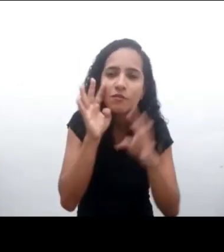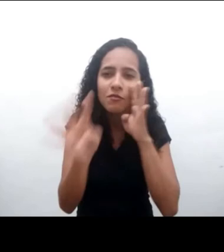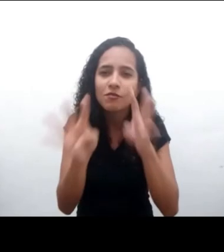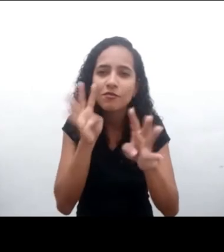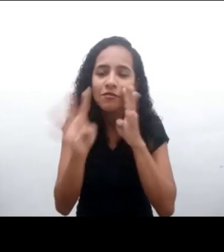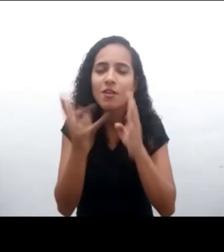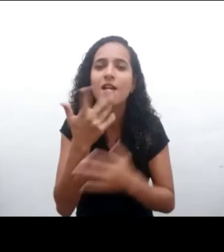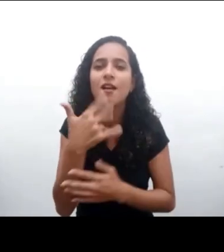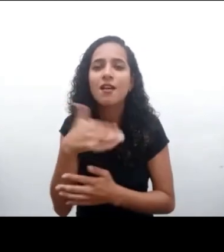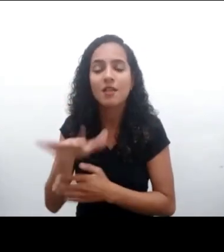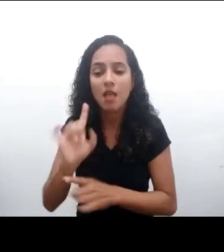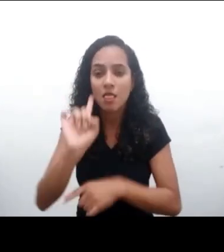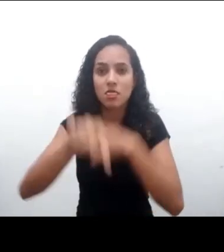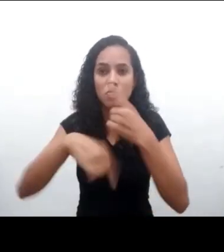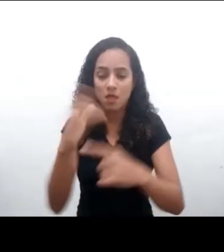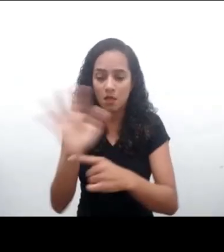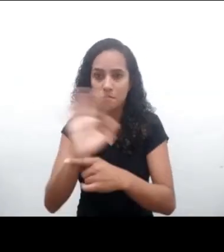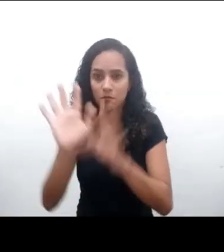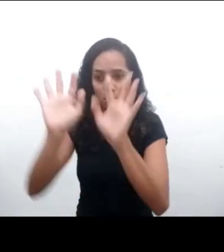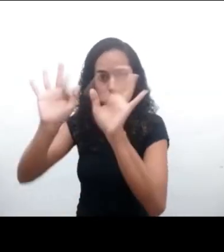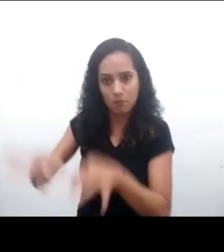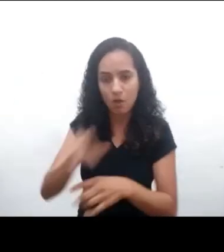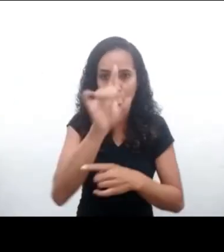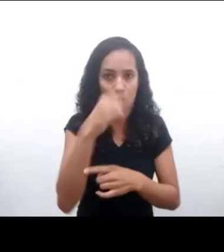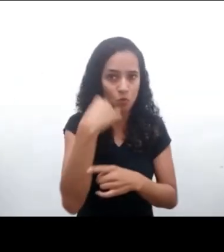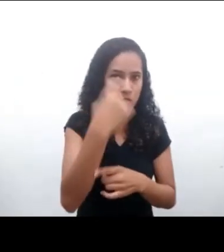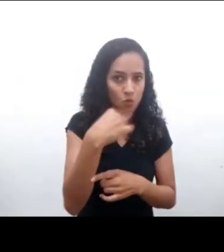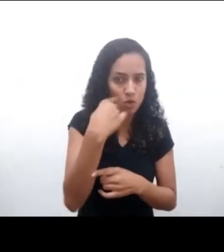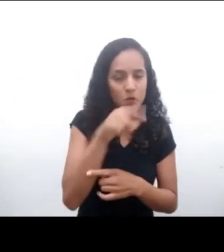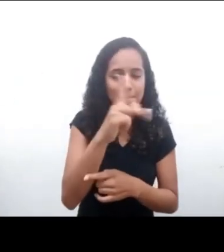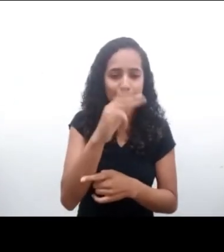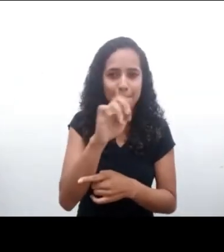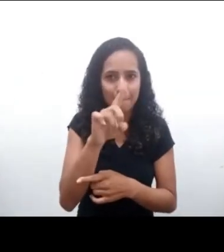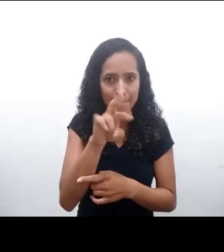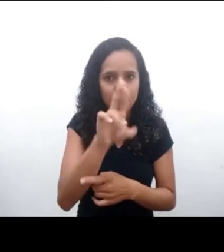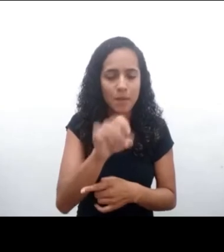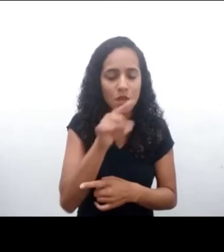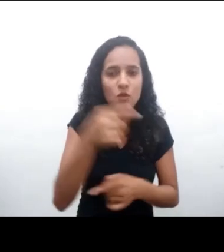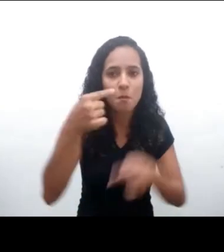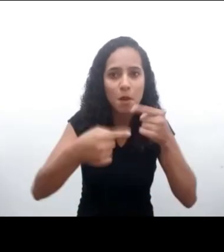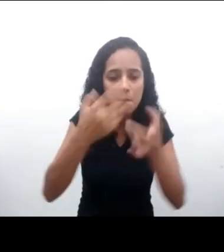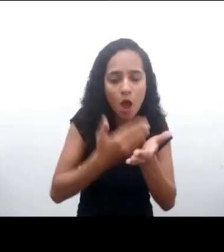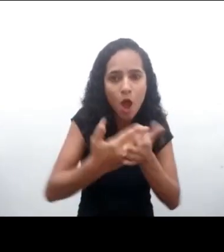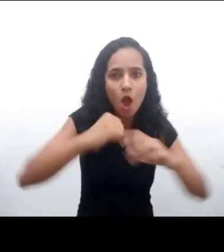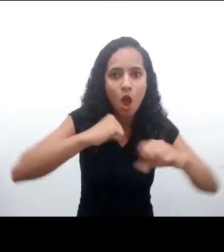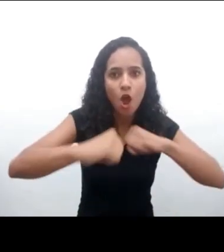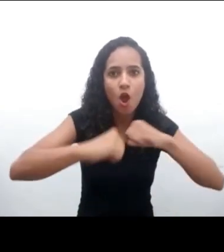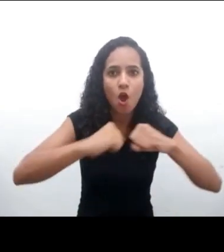escuchar a los niños y las niñas. Y después del vídeo, el abogado y coordinador del programa de consumo, Pedro